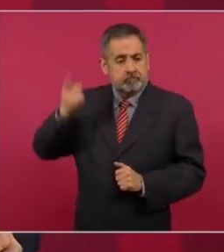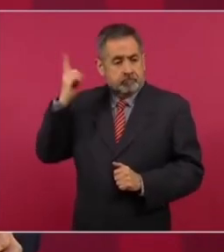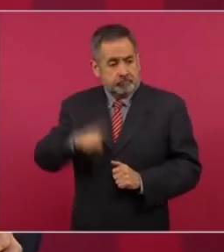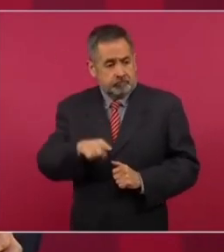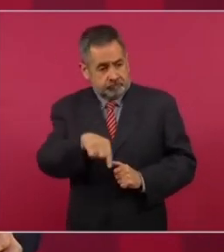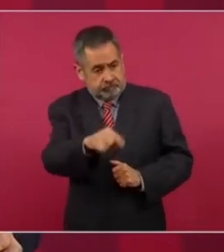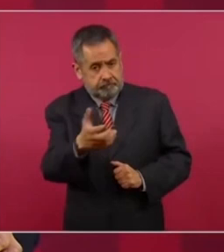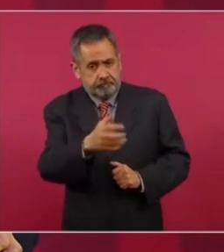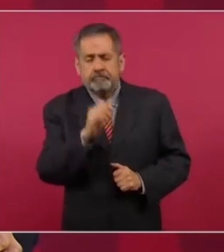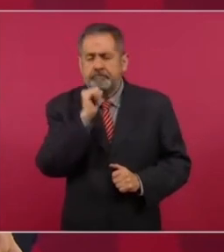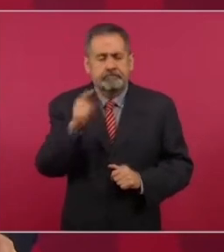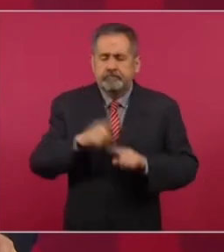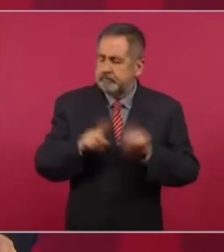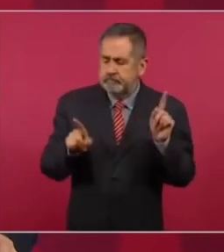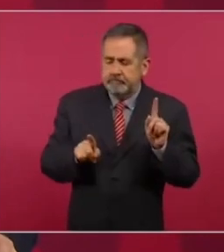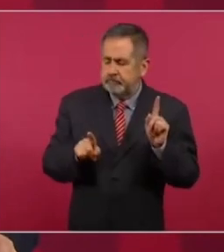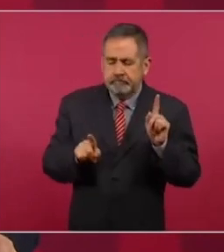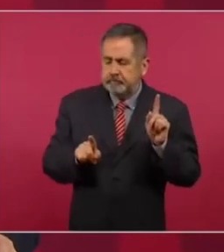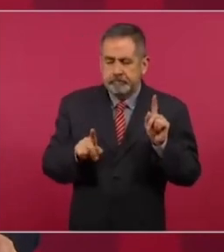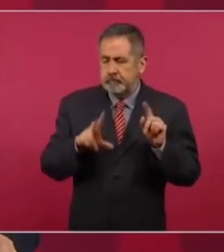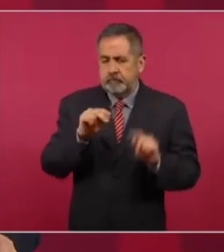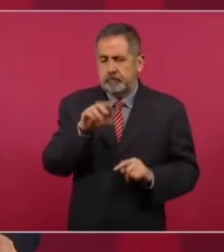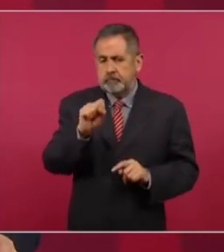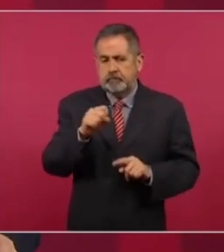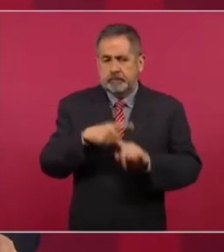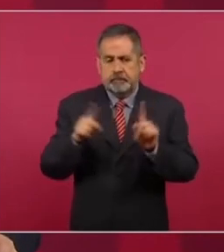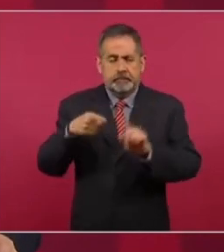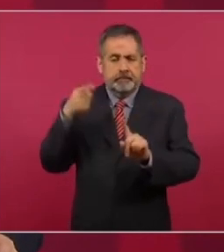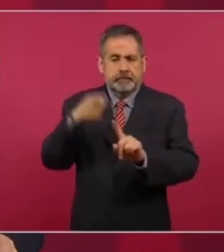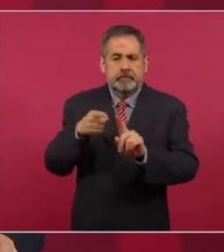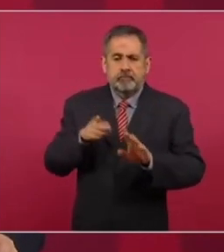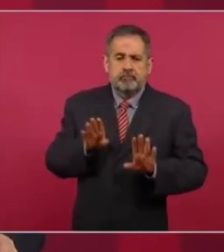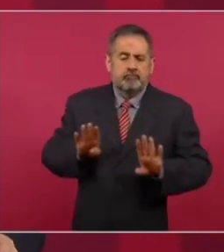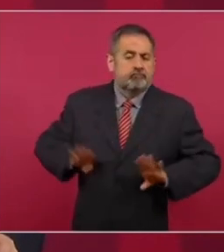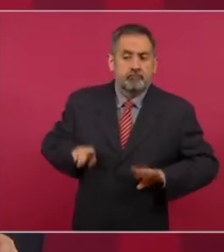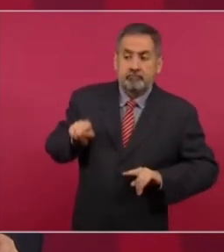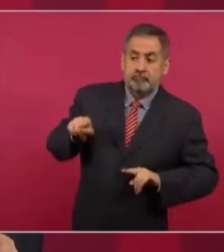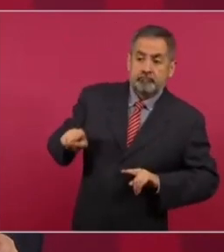no es esa la actitud